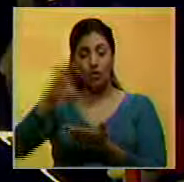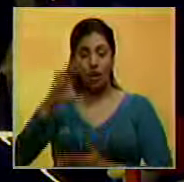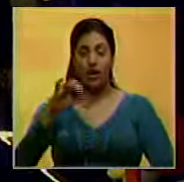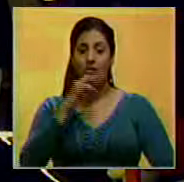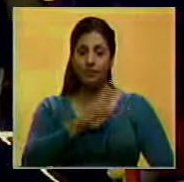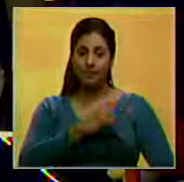Benevisión.